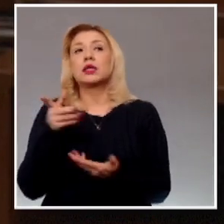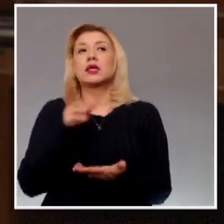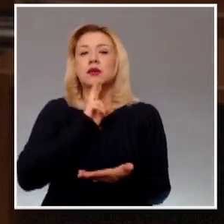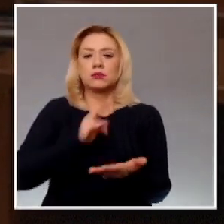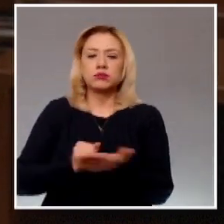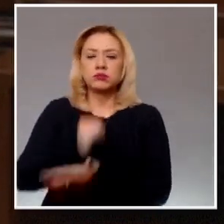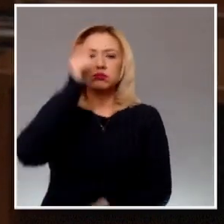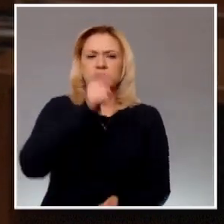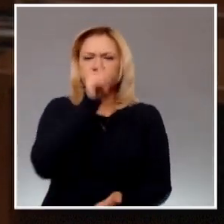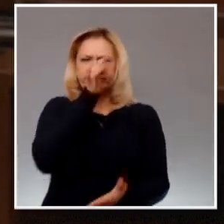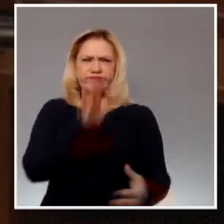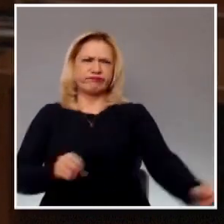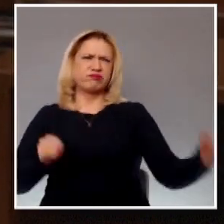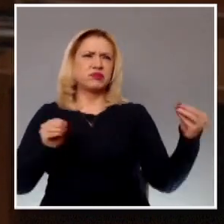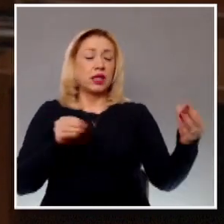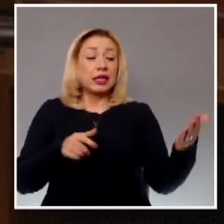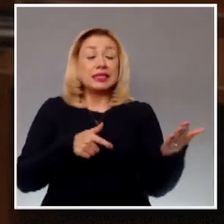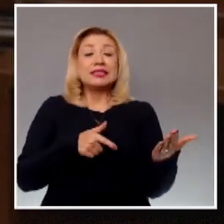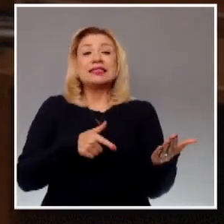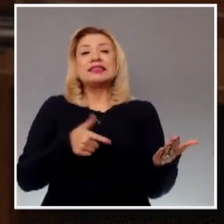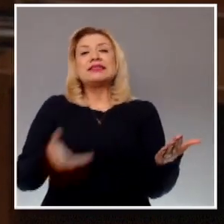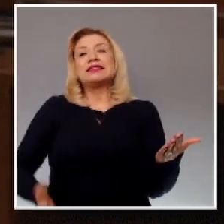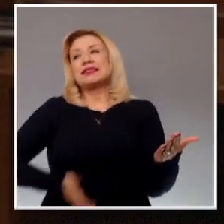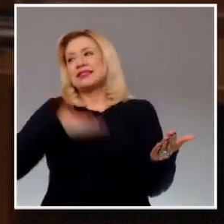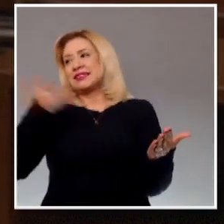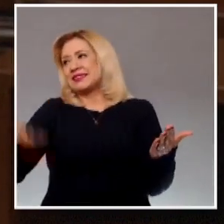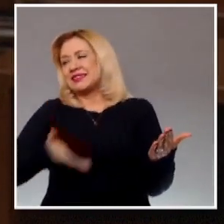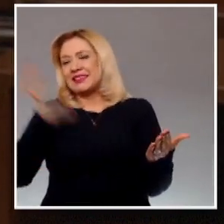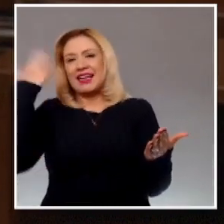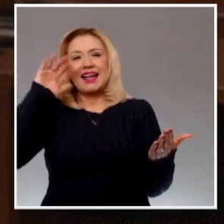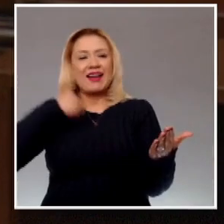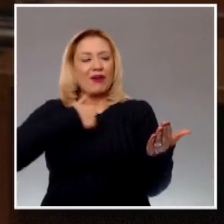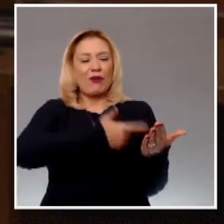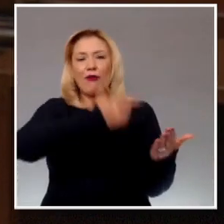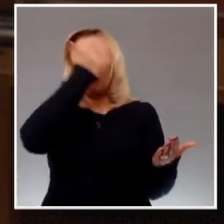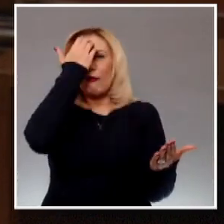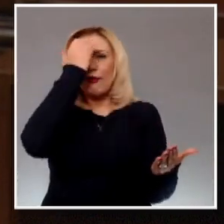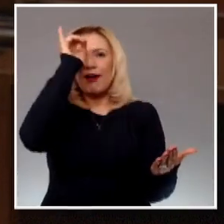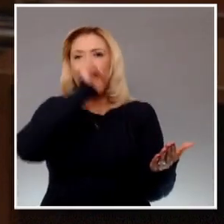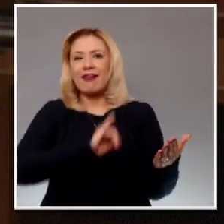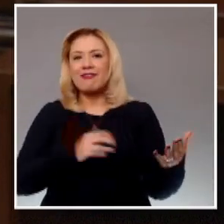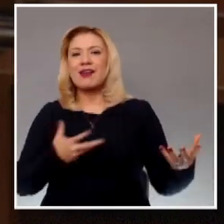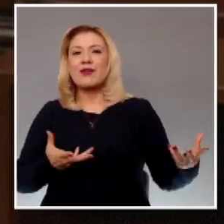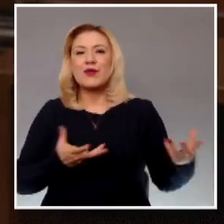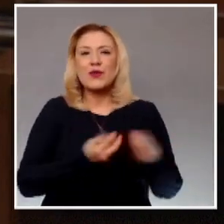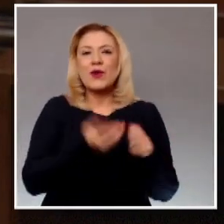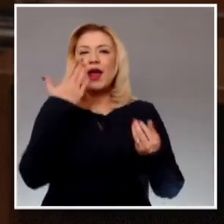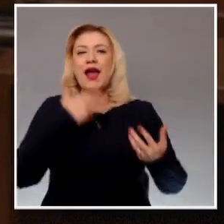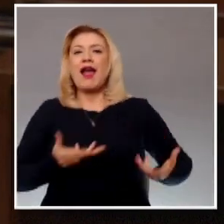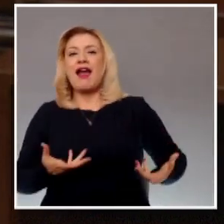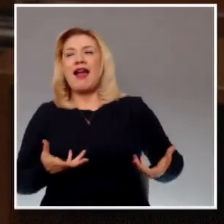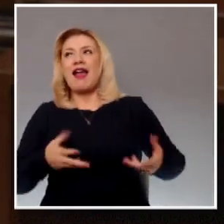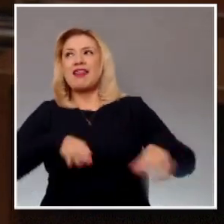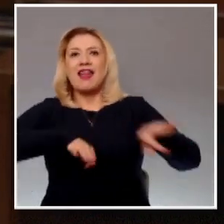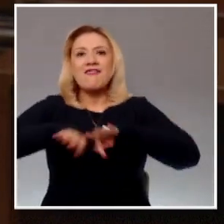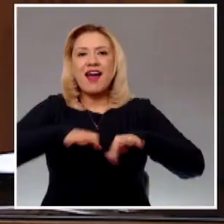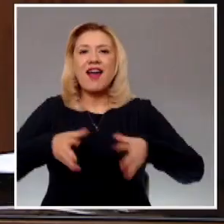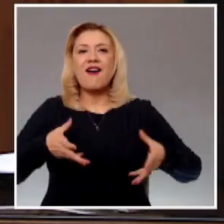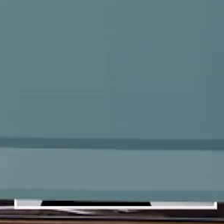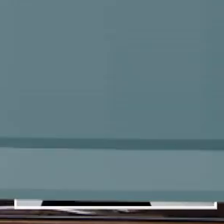haber sido representante, patrón o defensor de alguna de las partes en el asunto de que se trate.